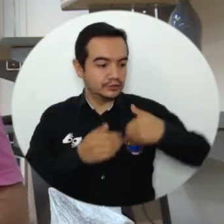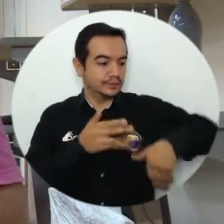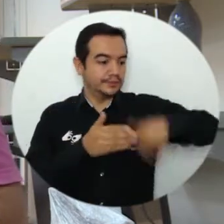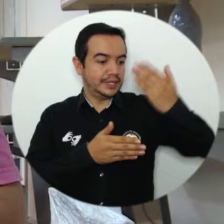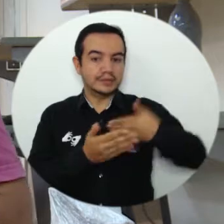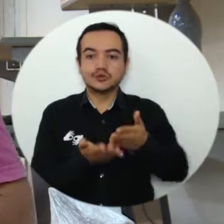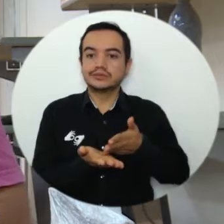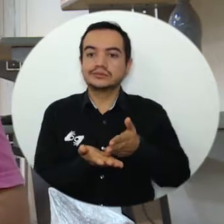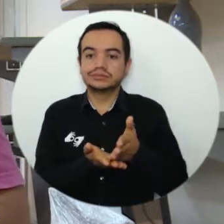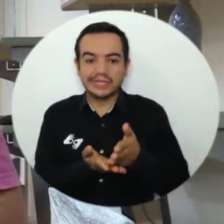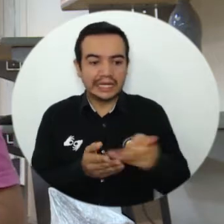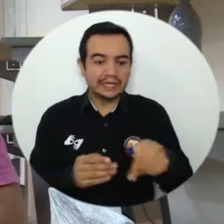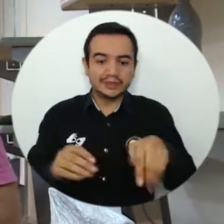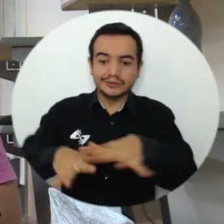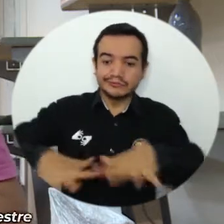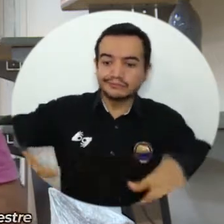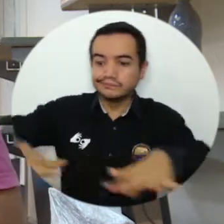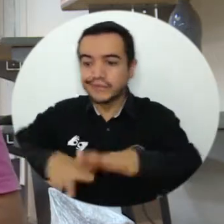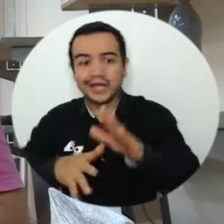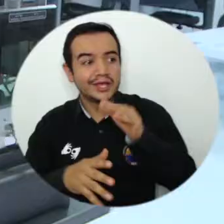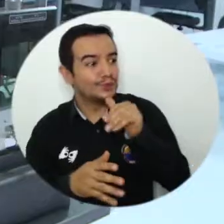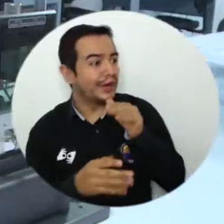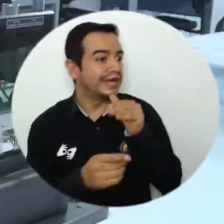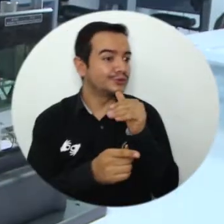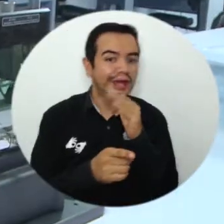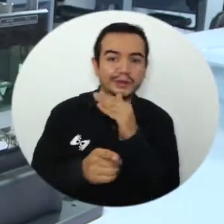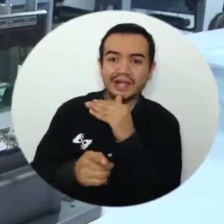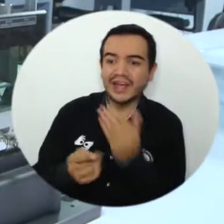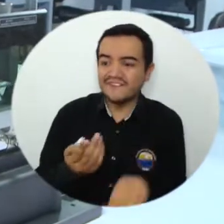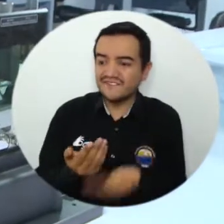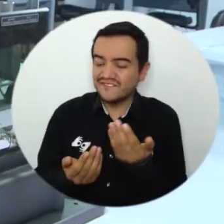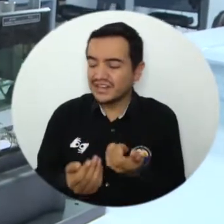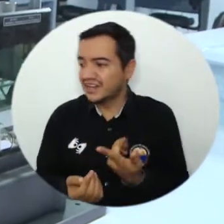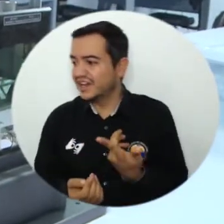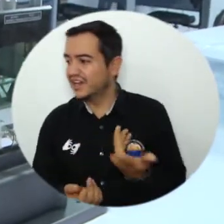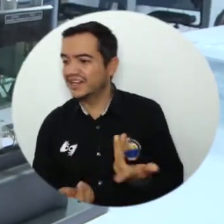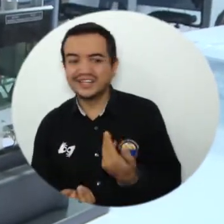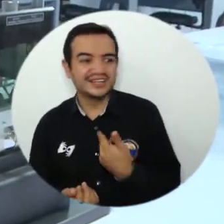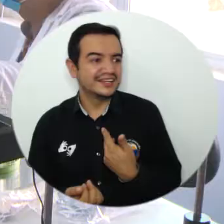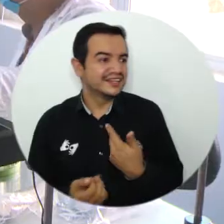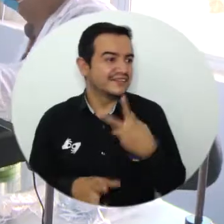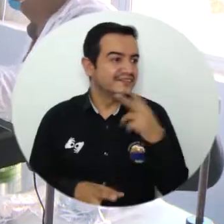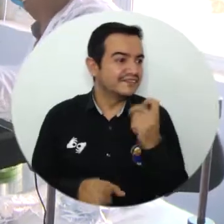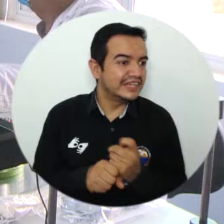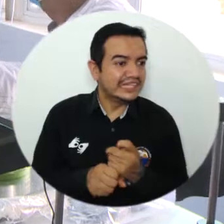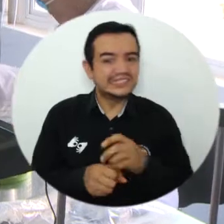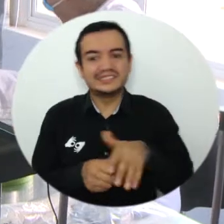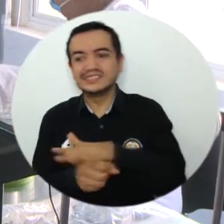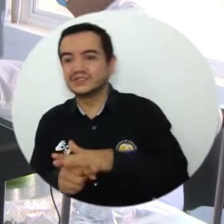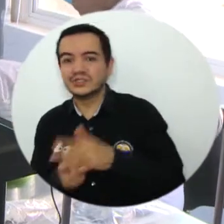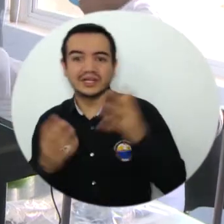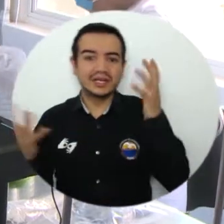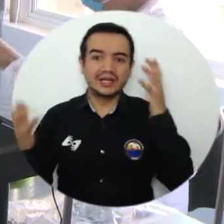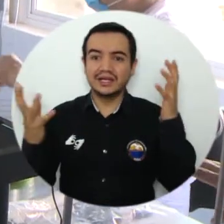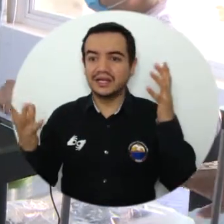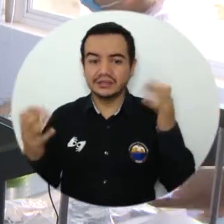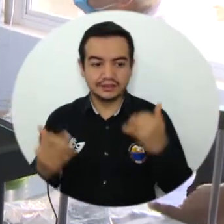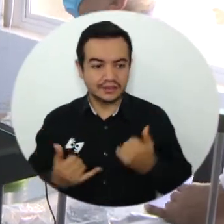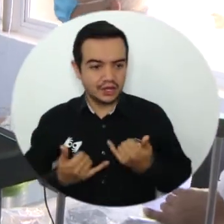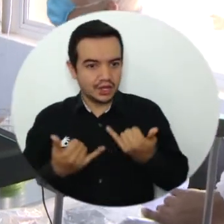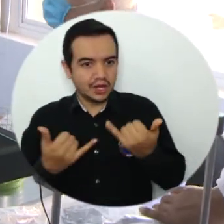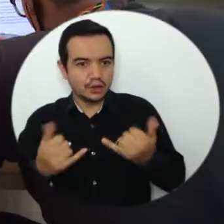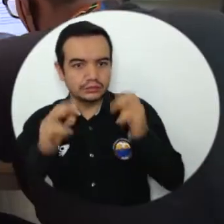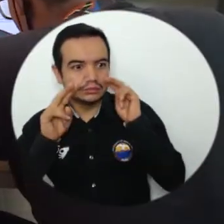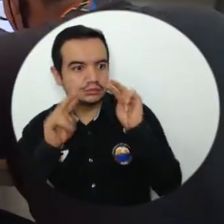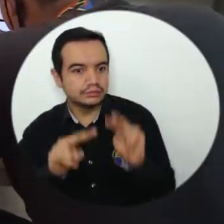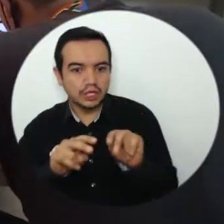con los laboratorios, que es la falta de equipos, que es la falta de infraestructura, y encontrarnos ahora nosotros aquí trabajando en